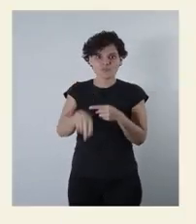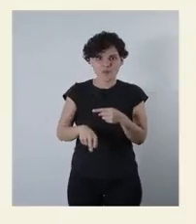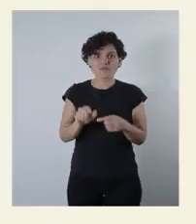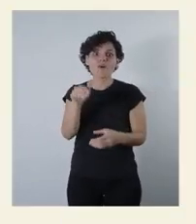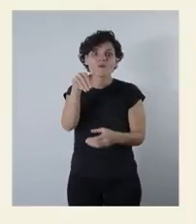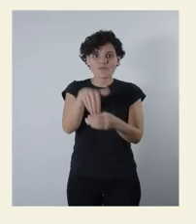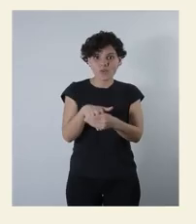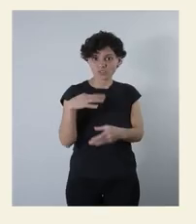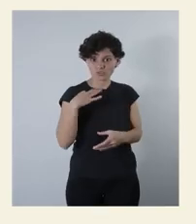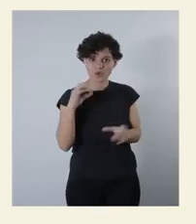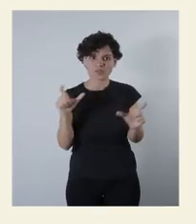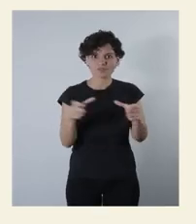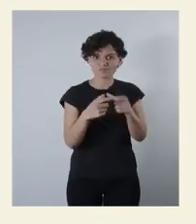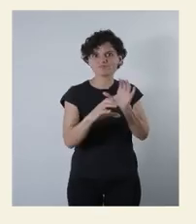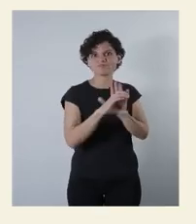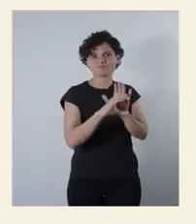apruebo. Voto convención constitucional.